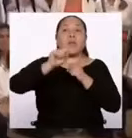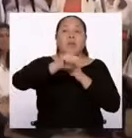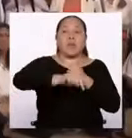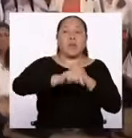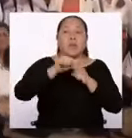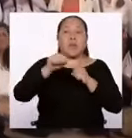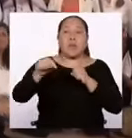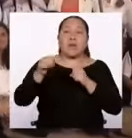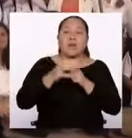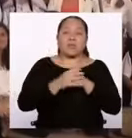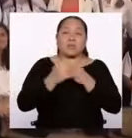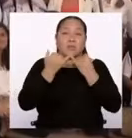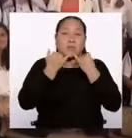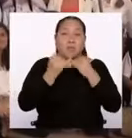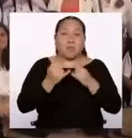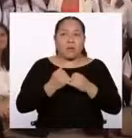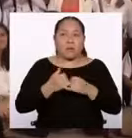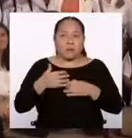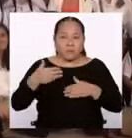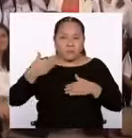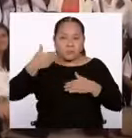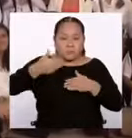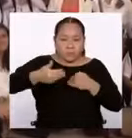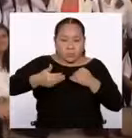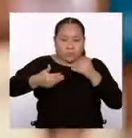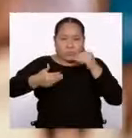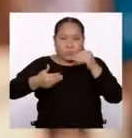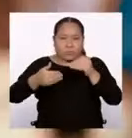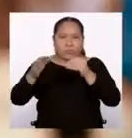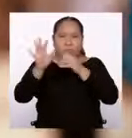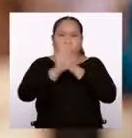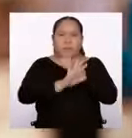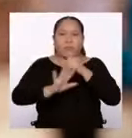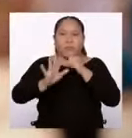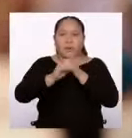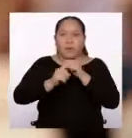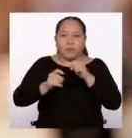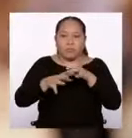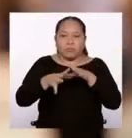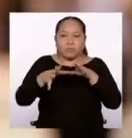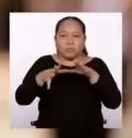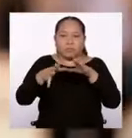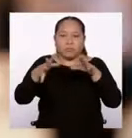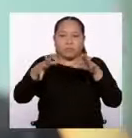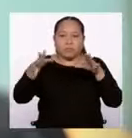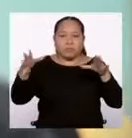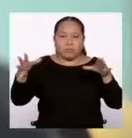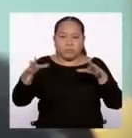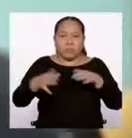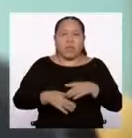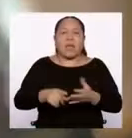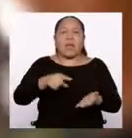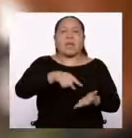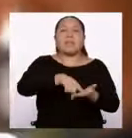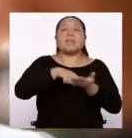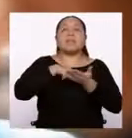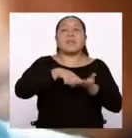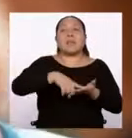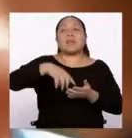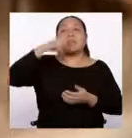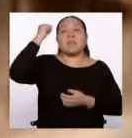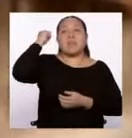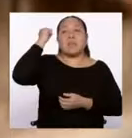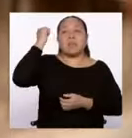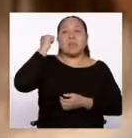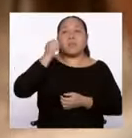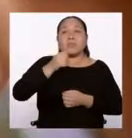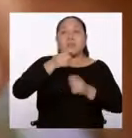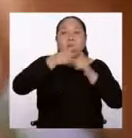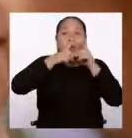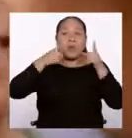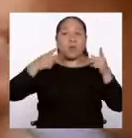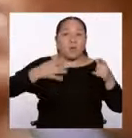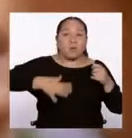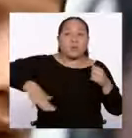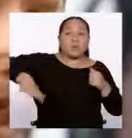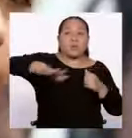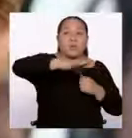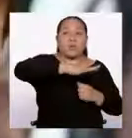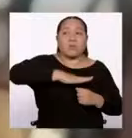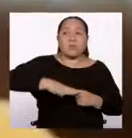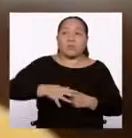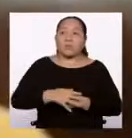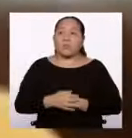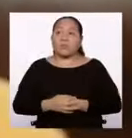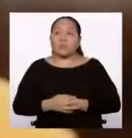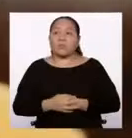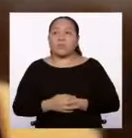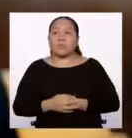avance a un nuevo estándar de exigencia de derechos y de trabajo por las lenguas en todo el mundo. Yo me siento triste porque mi